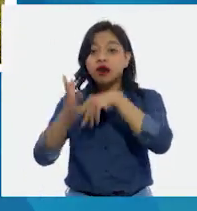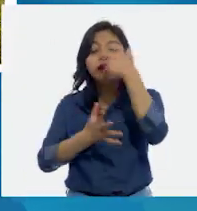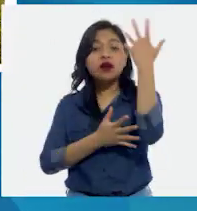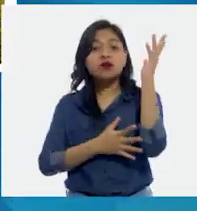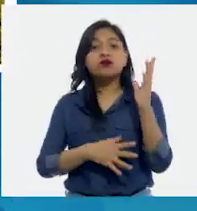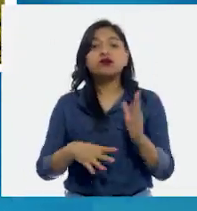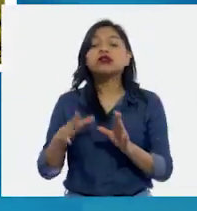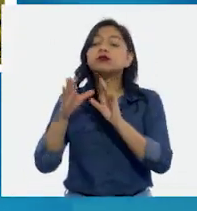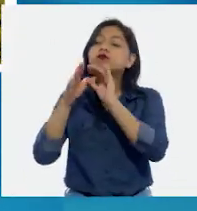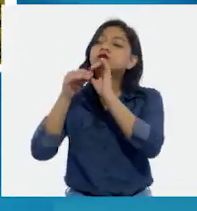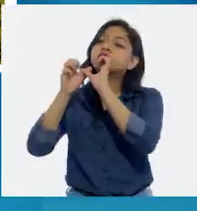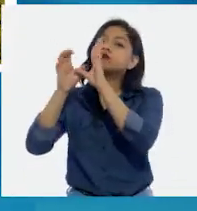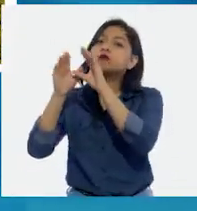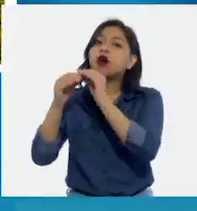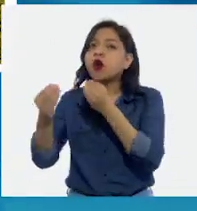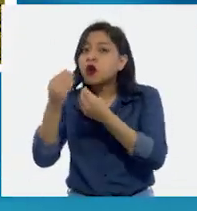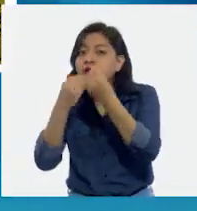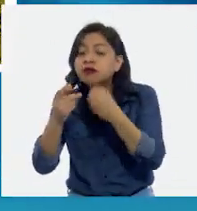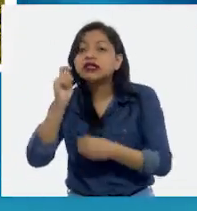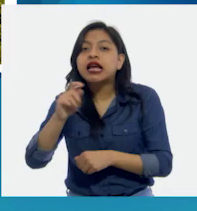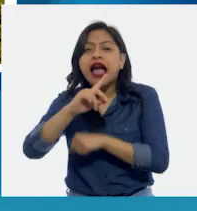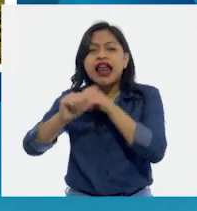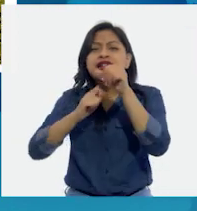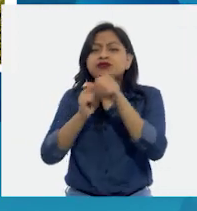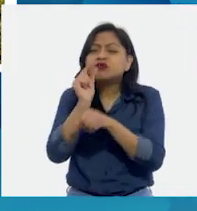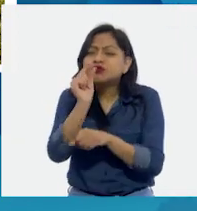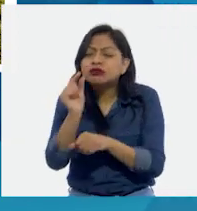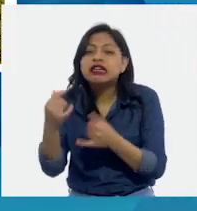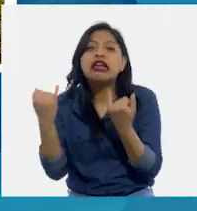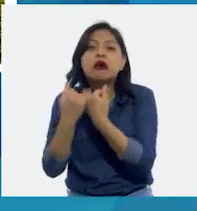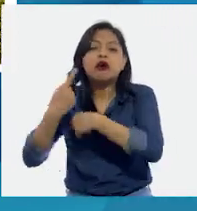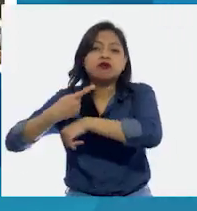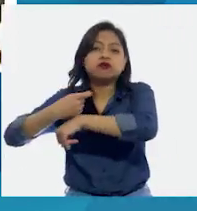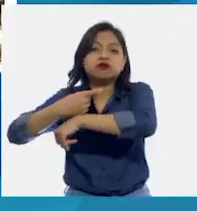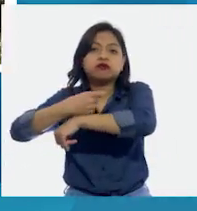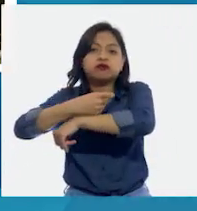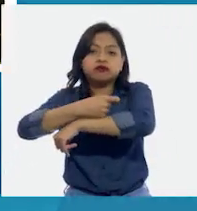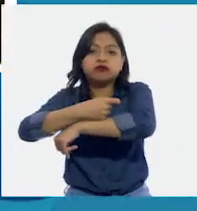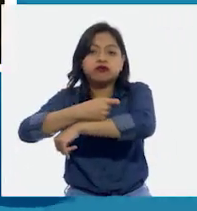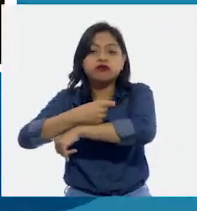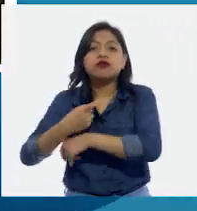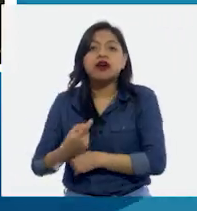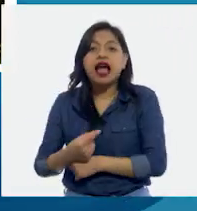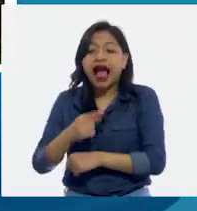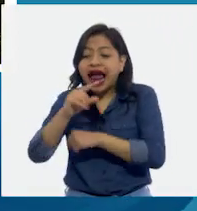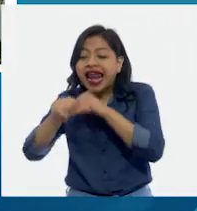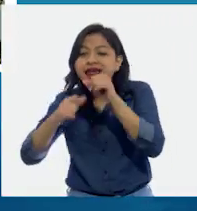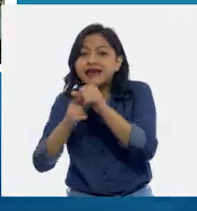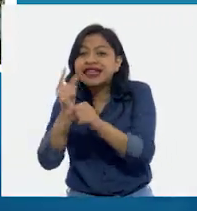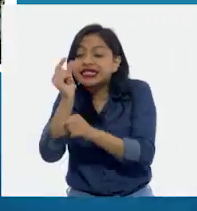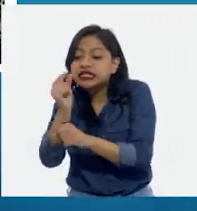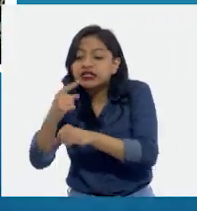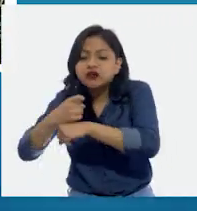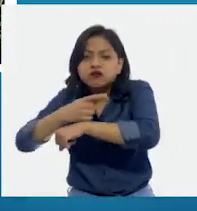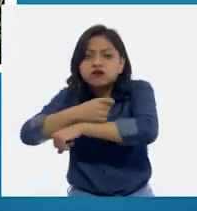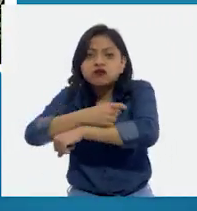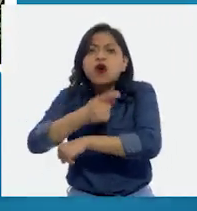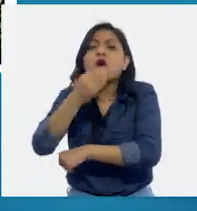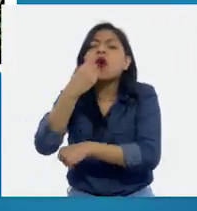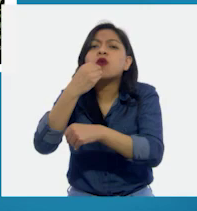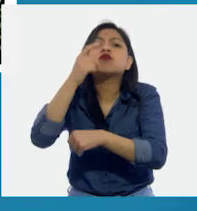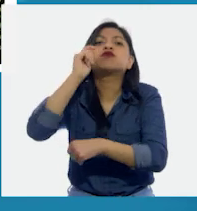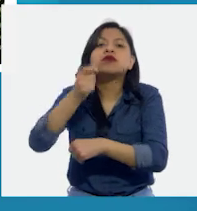los pájaros se alimentan de los insectos y gusanos. A su vez, estos insectos y gusanos se